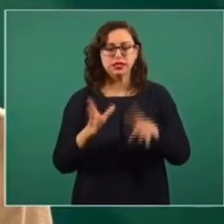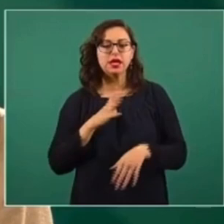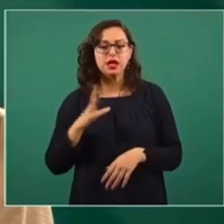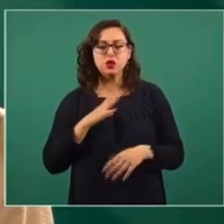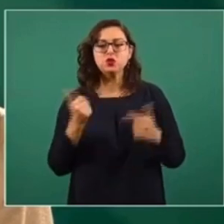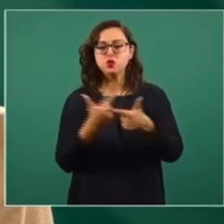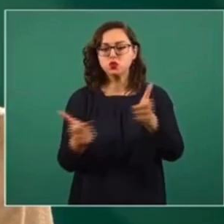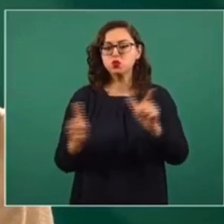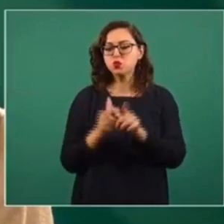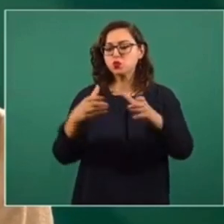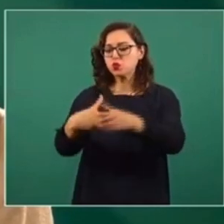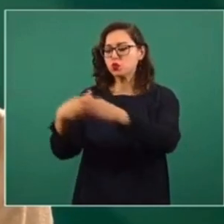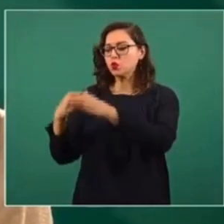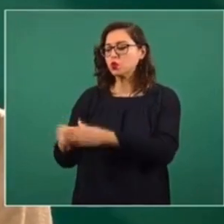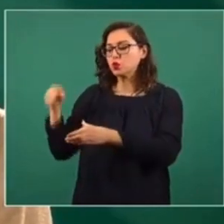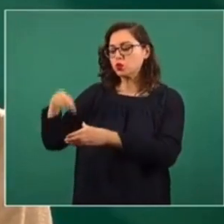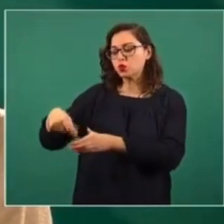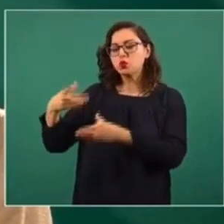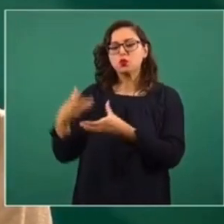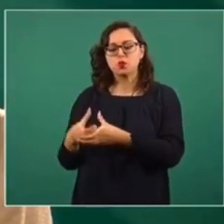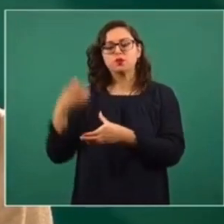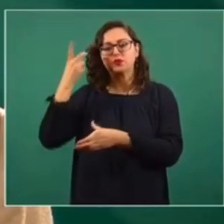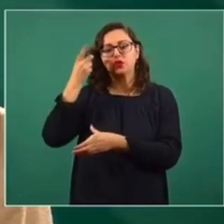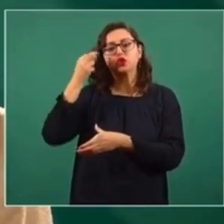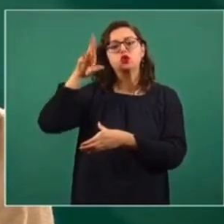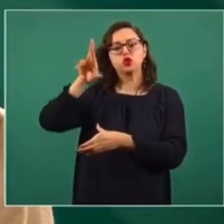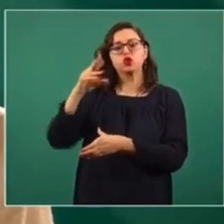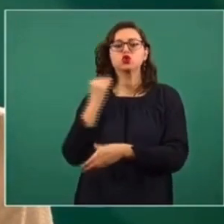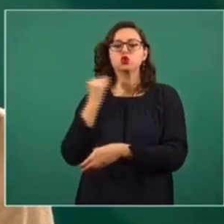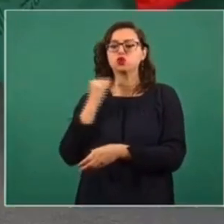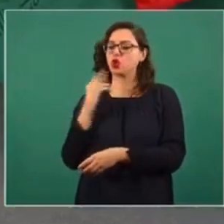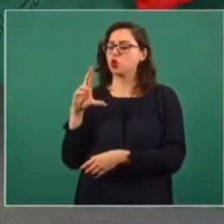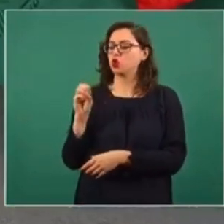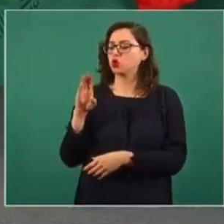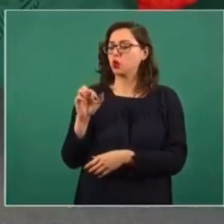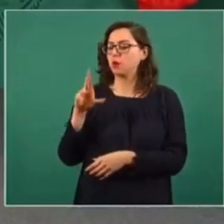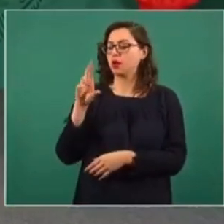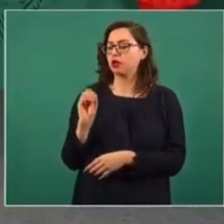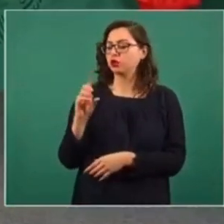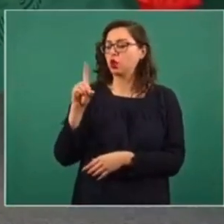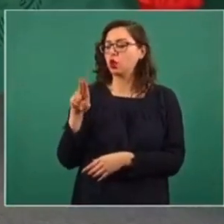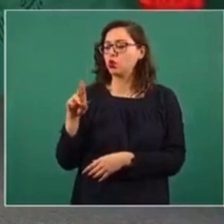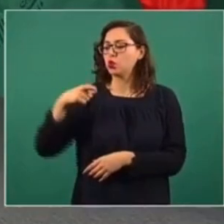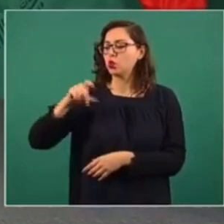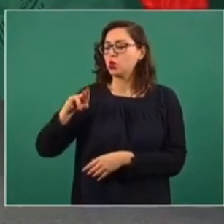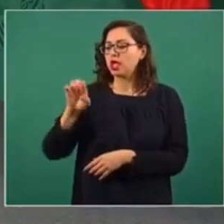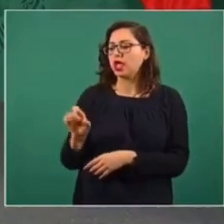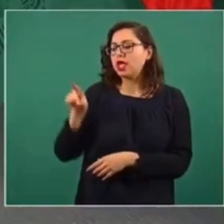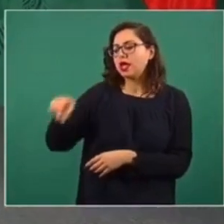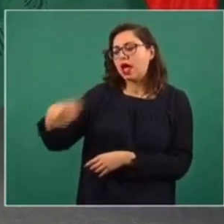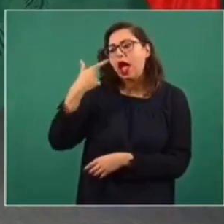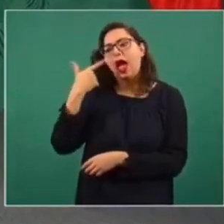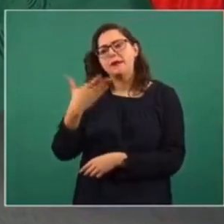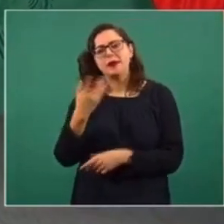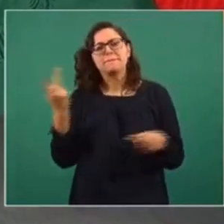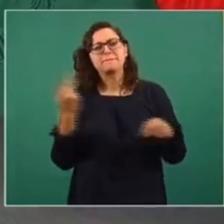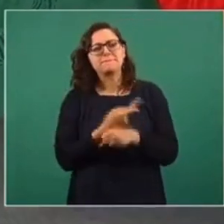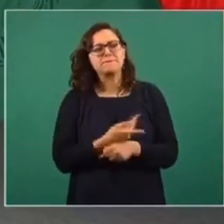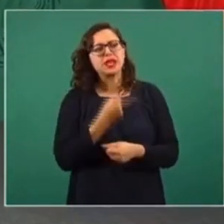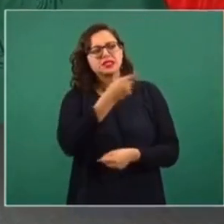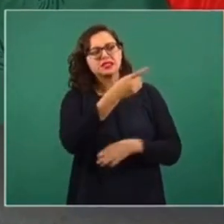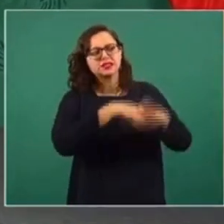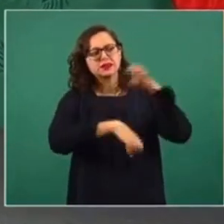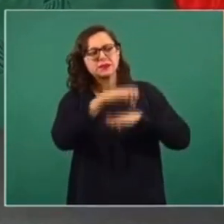licenciado doctor, creo que ya tiene doctorado en derecho, Roberto Duque, para avanzar cuando